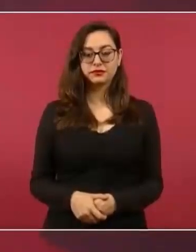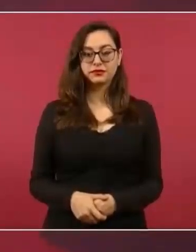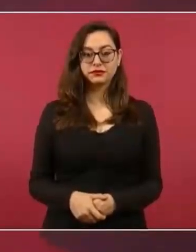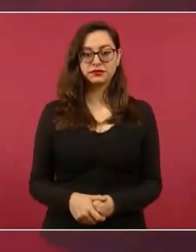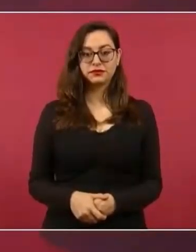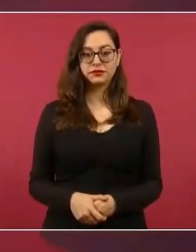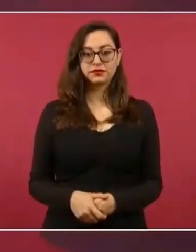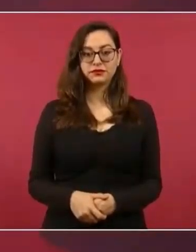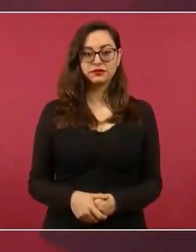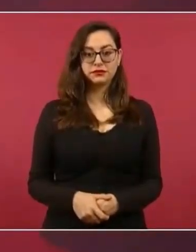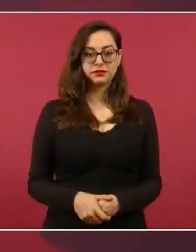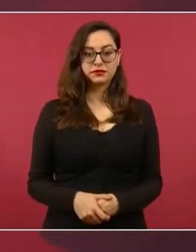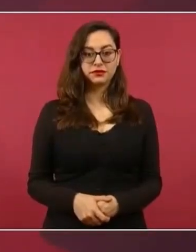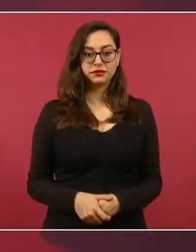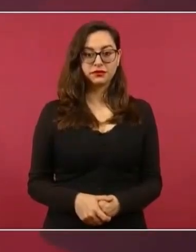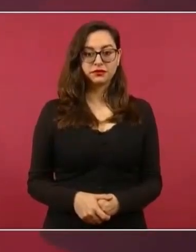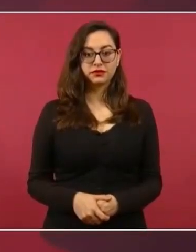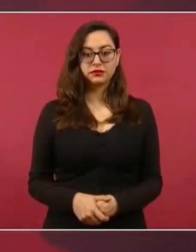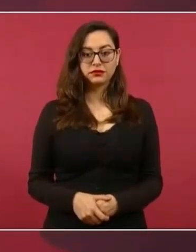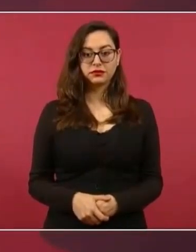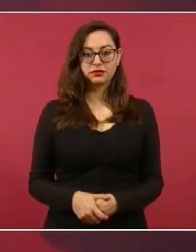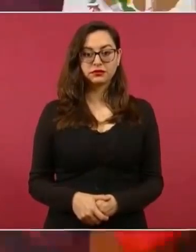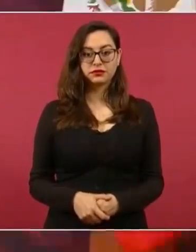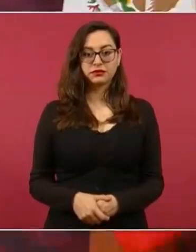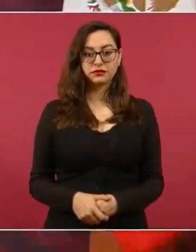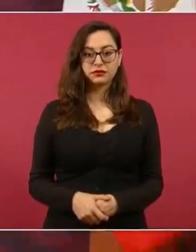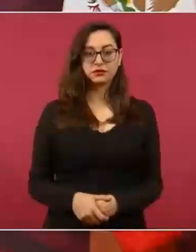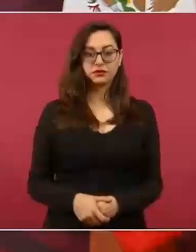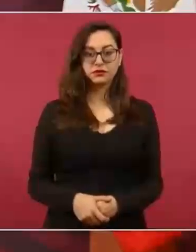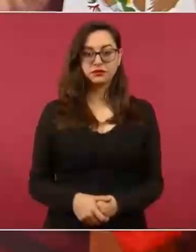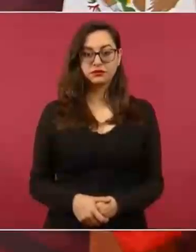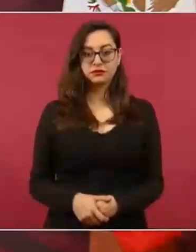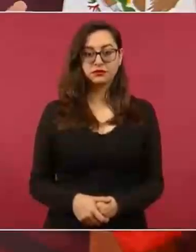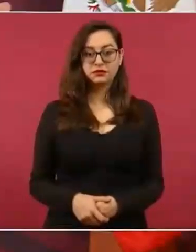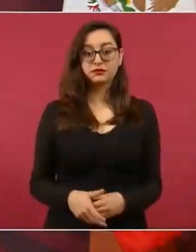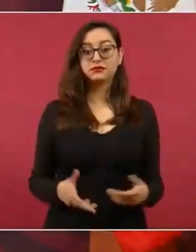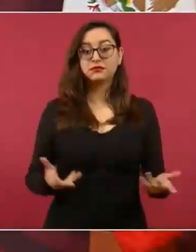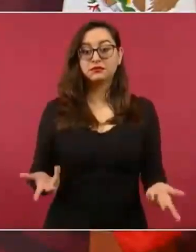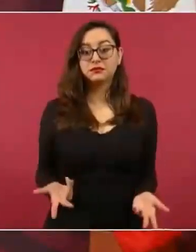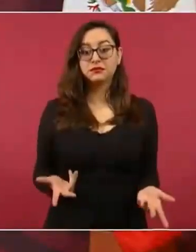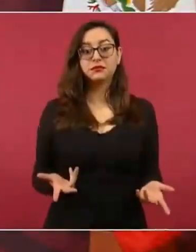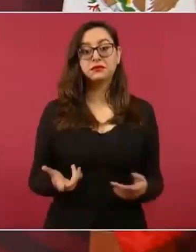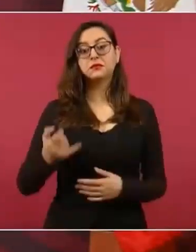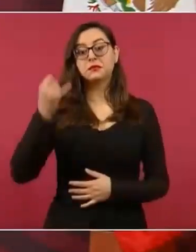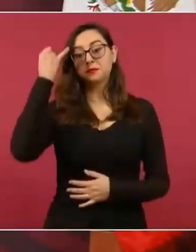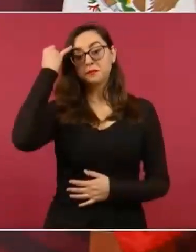el consumo de drogas,